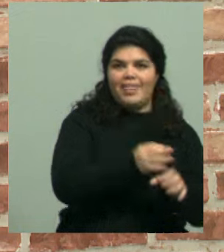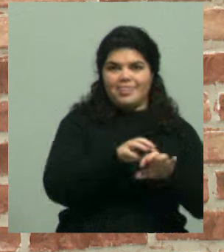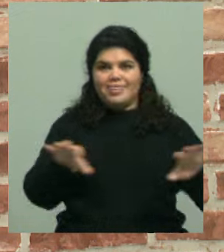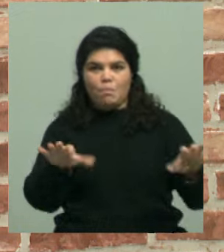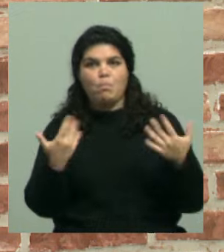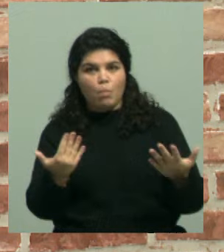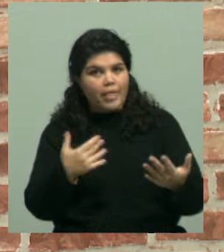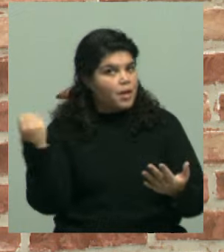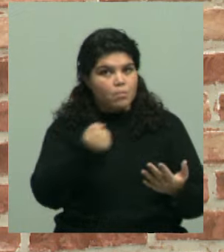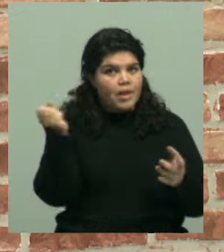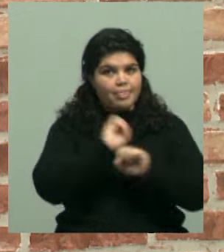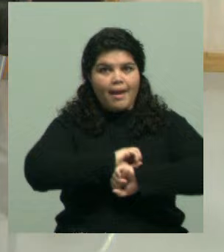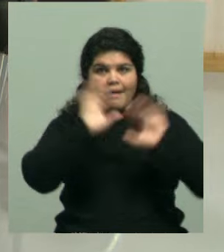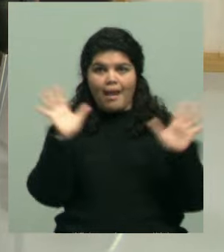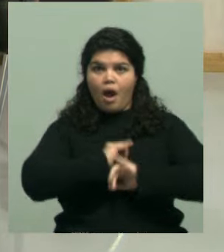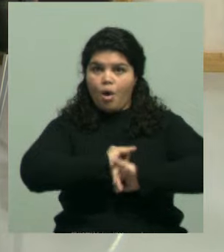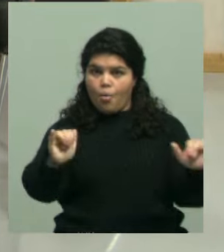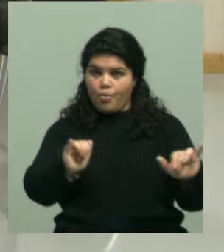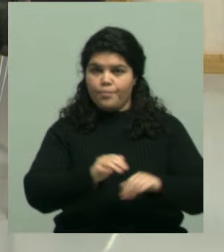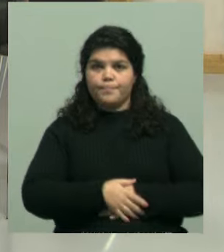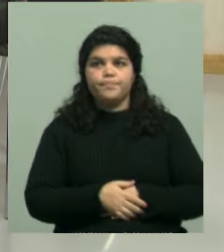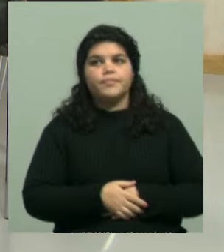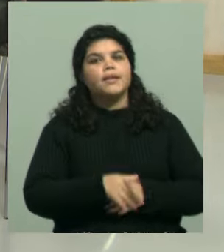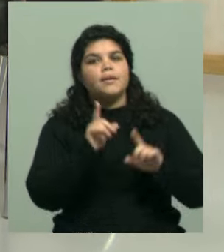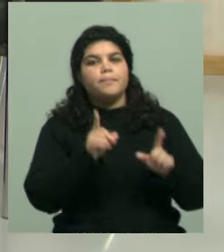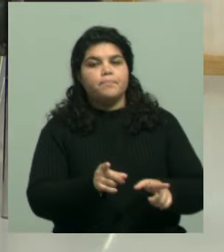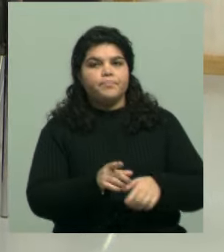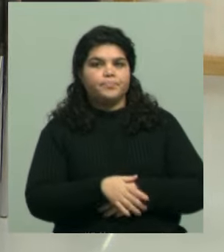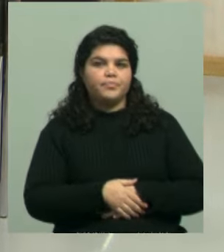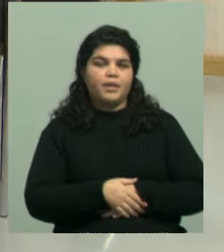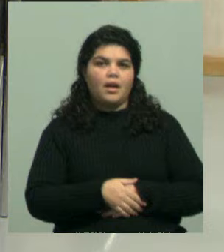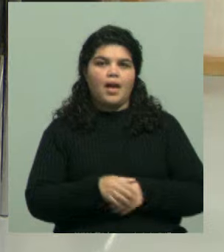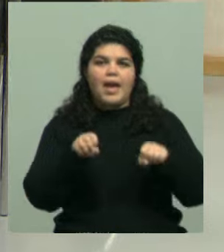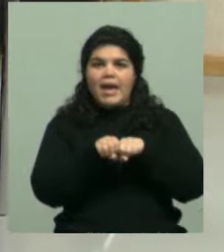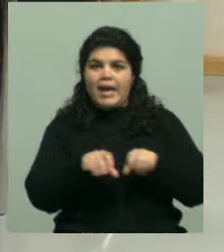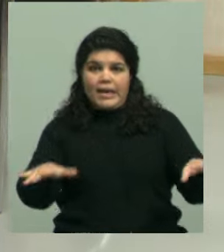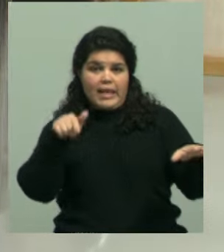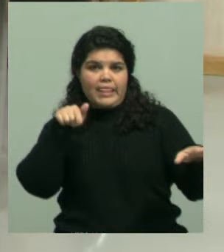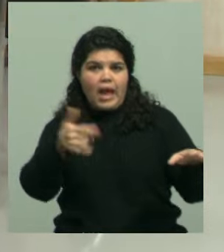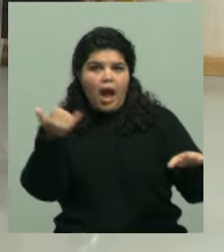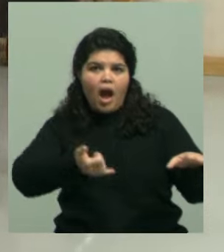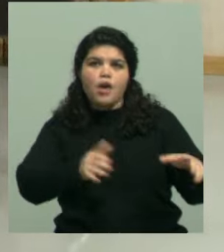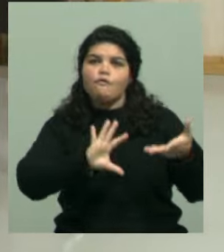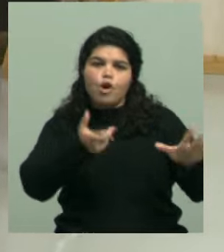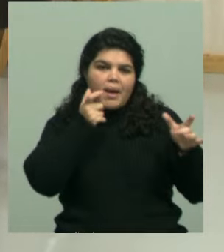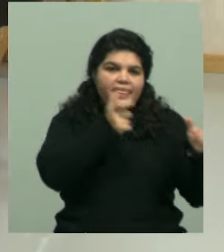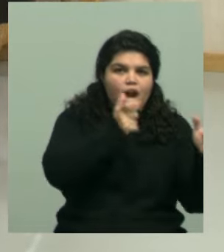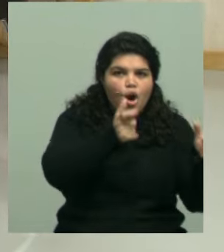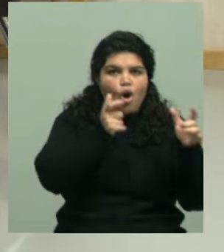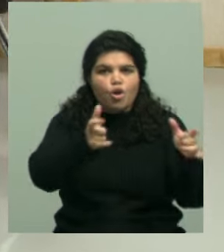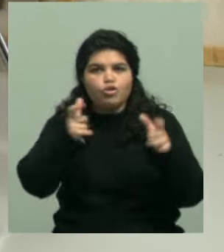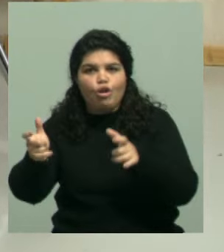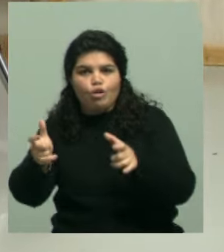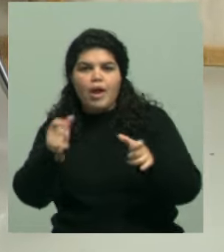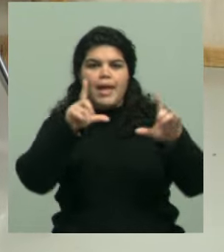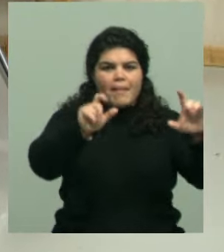bueno, nada, las redes sociales actualmente tienen como un montón de verificadores que se encargan de chequear que esta imagen sea real